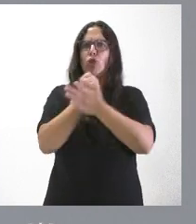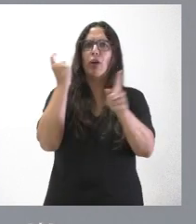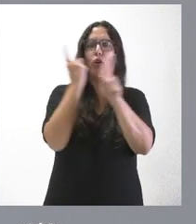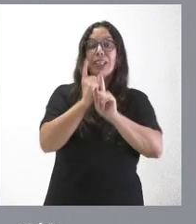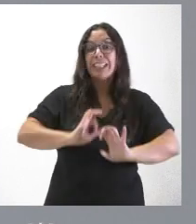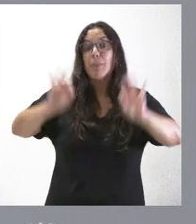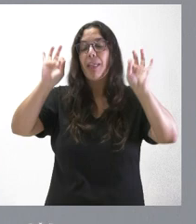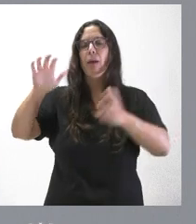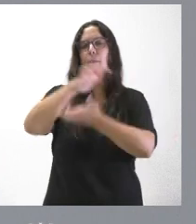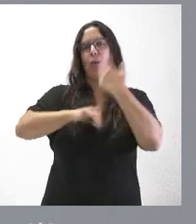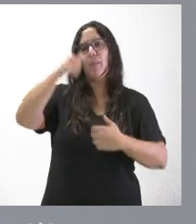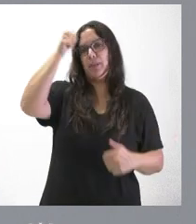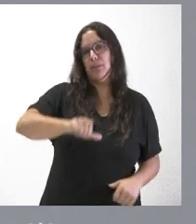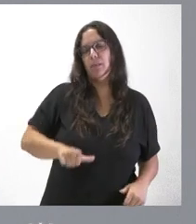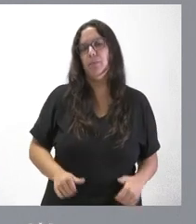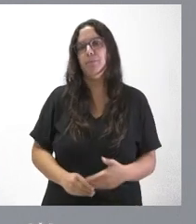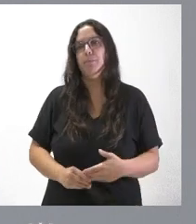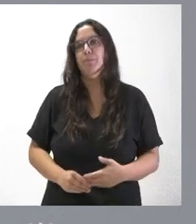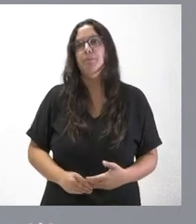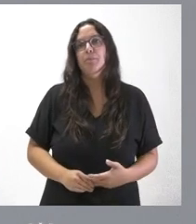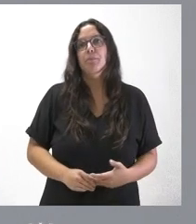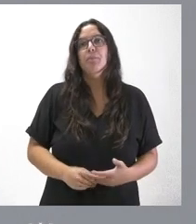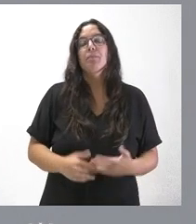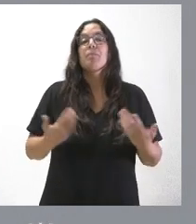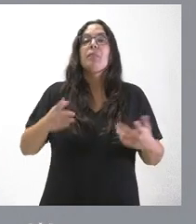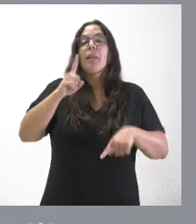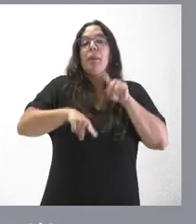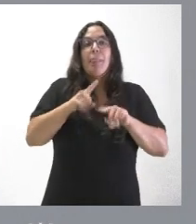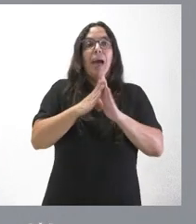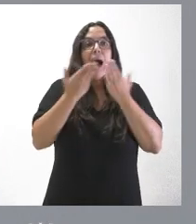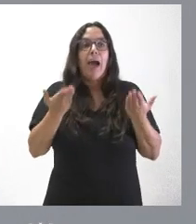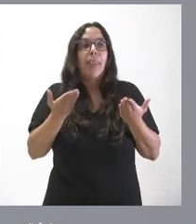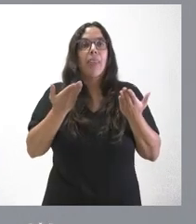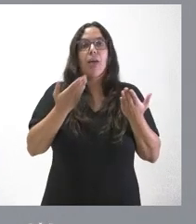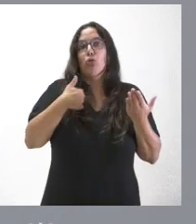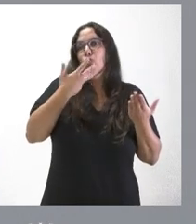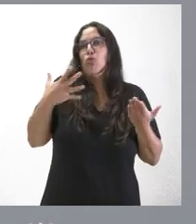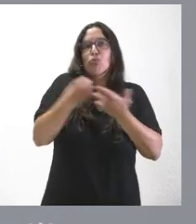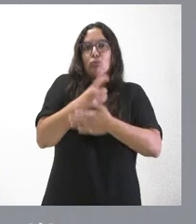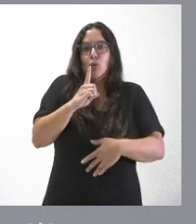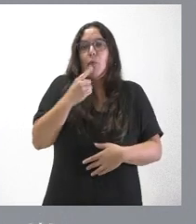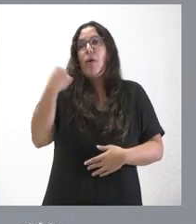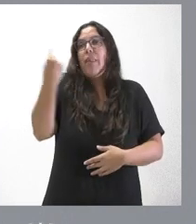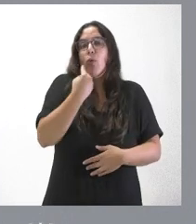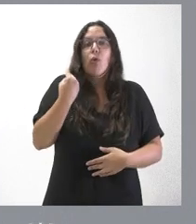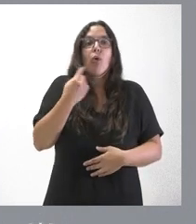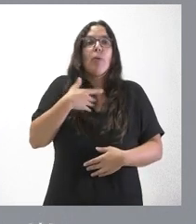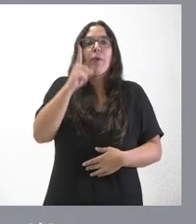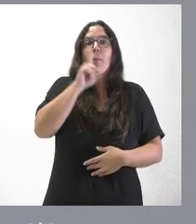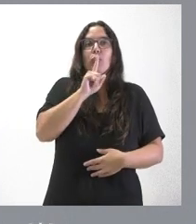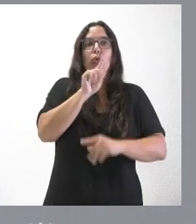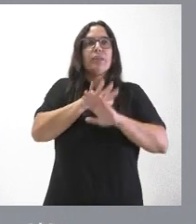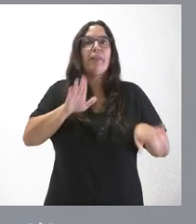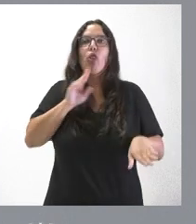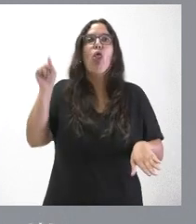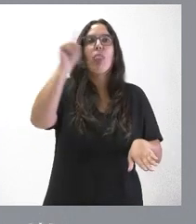violencia machista, que en función de las agendas de cada cual, que yo no me conozco todas, pues cada uno habrá podido hacer el minuto de silencio en